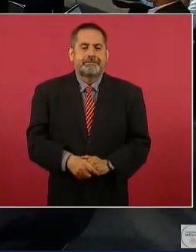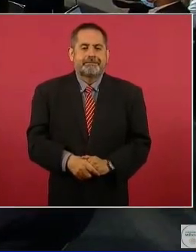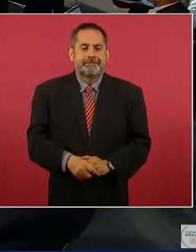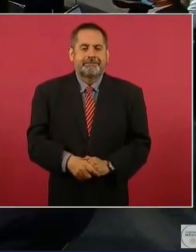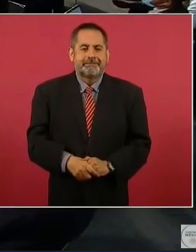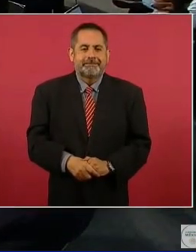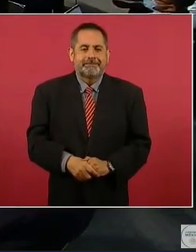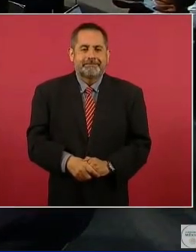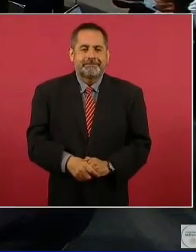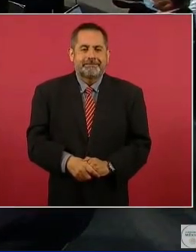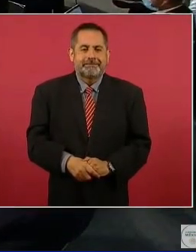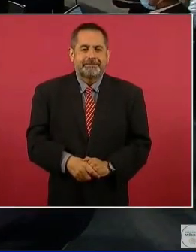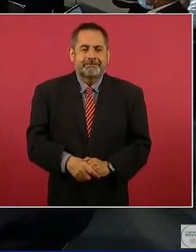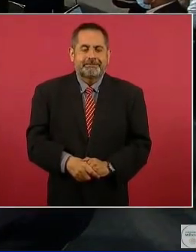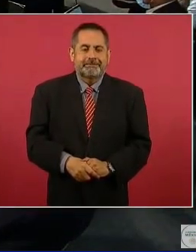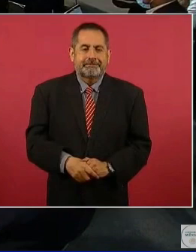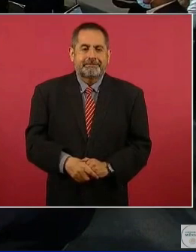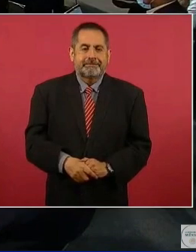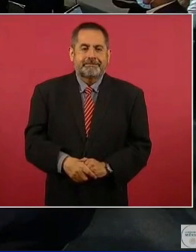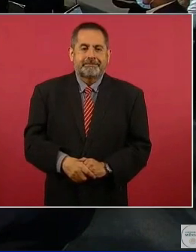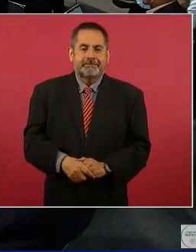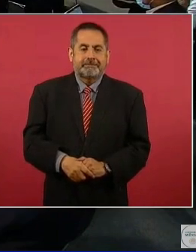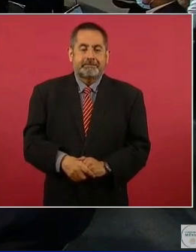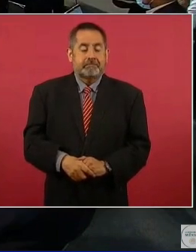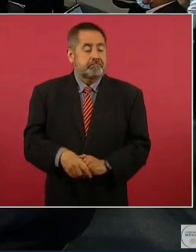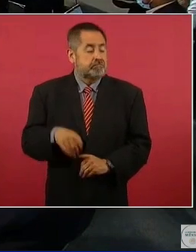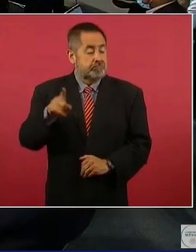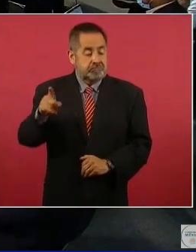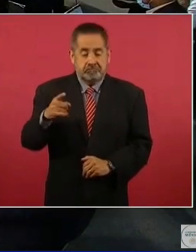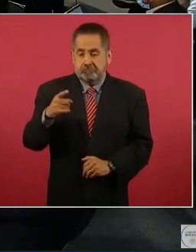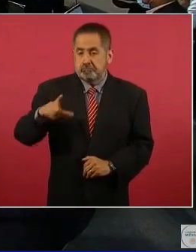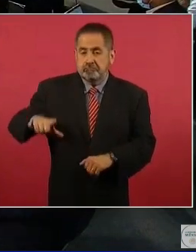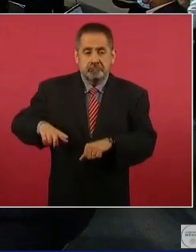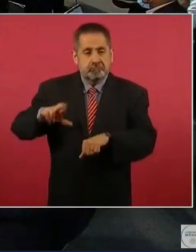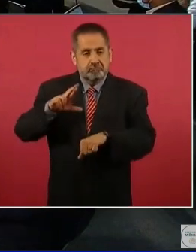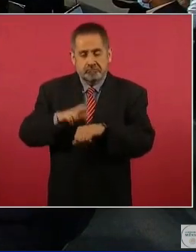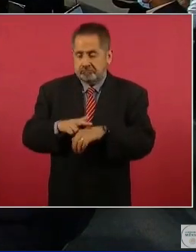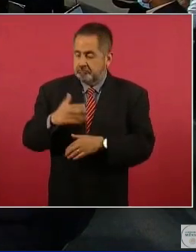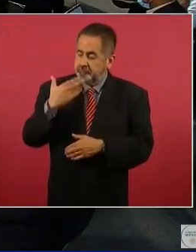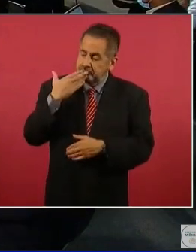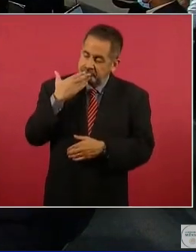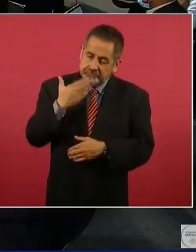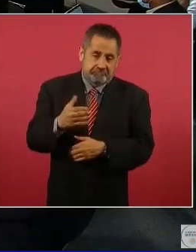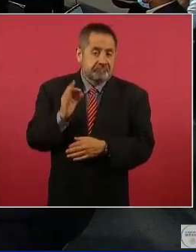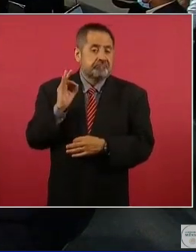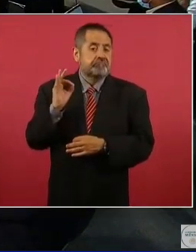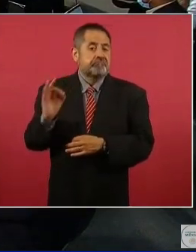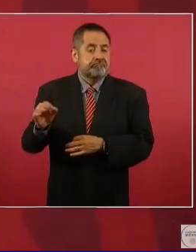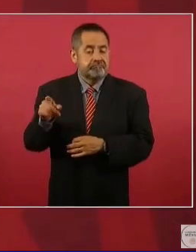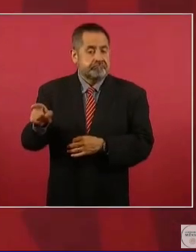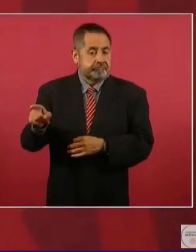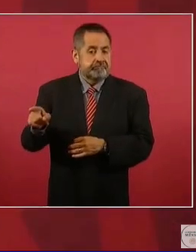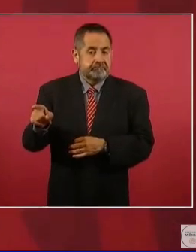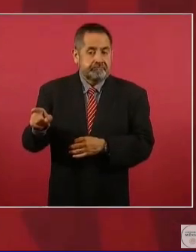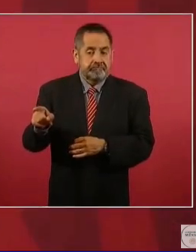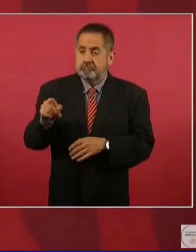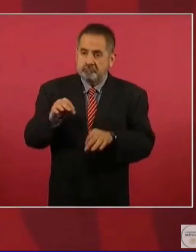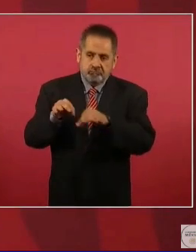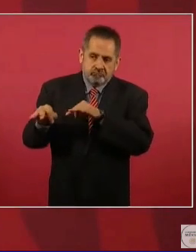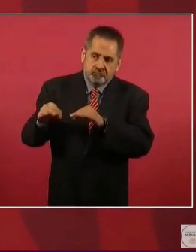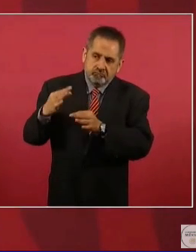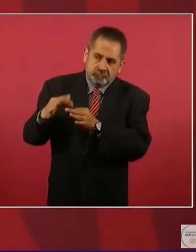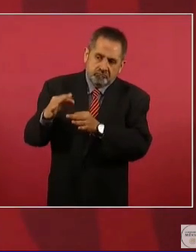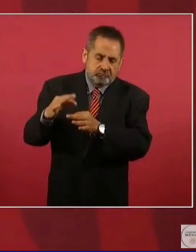Es un buen gobernador, ha hecho un buen